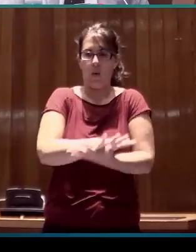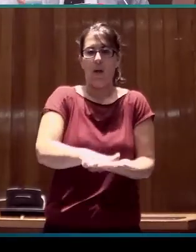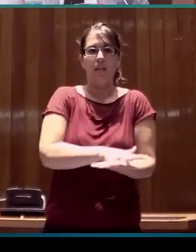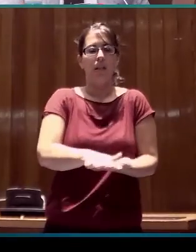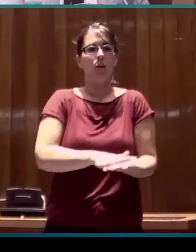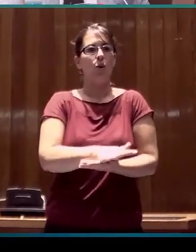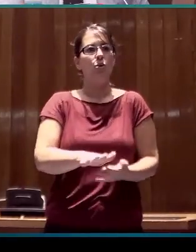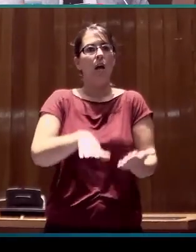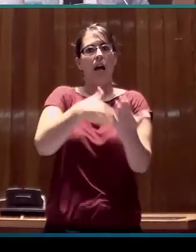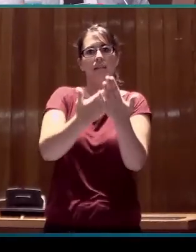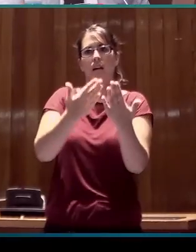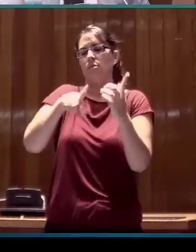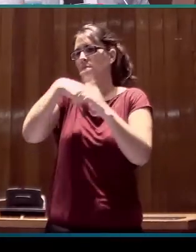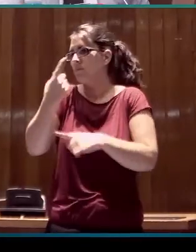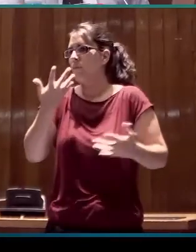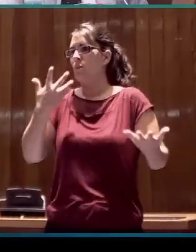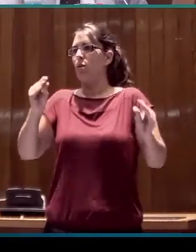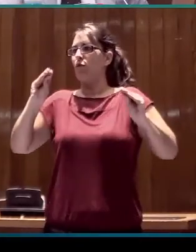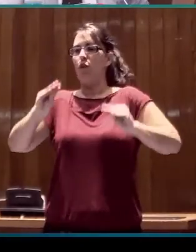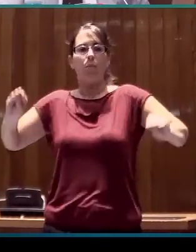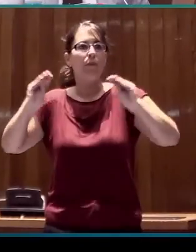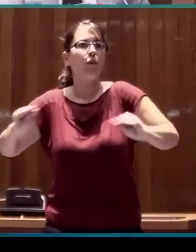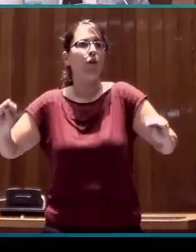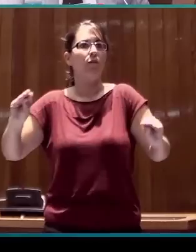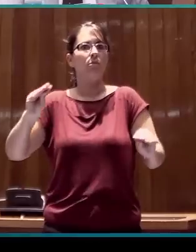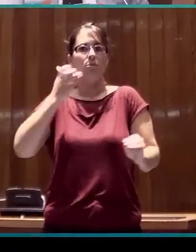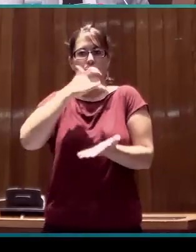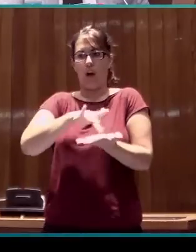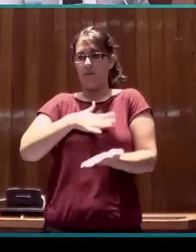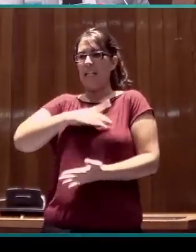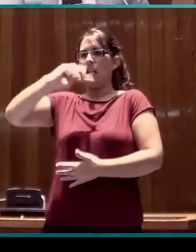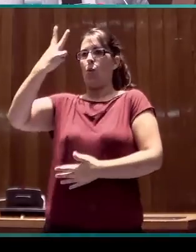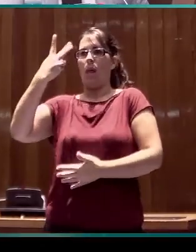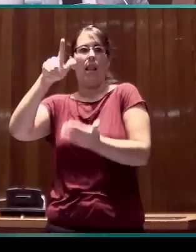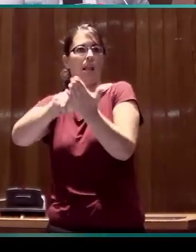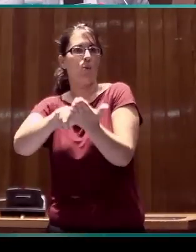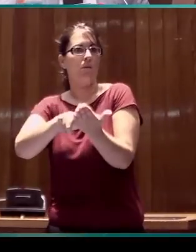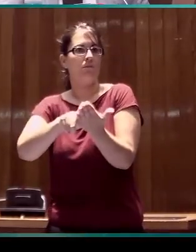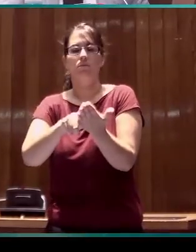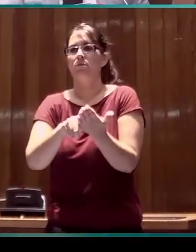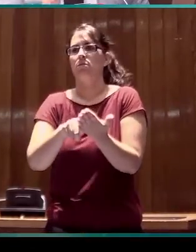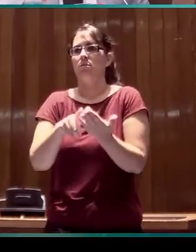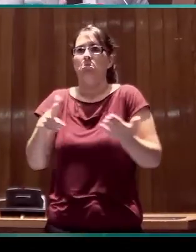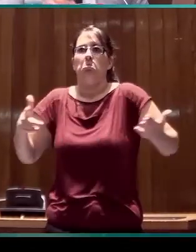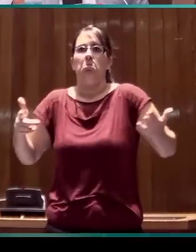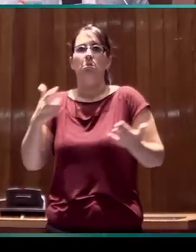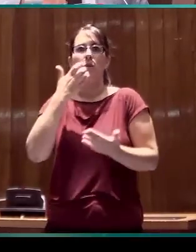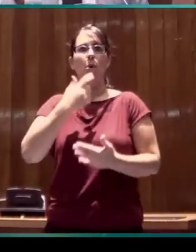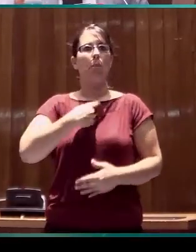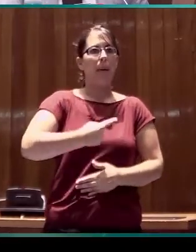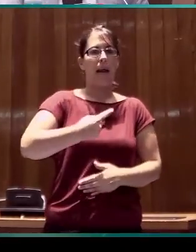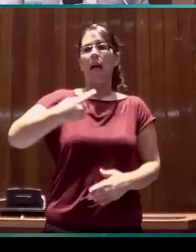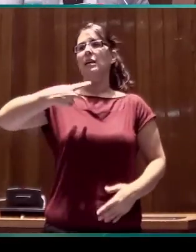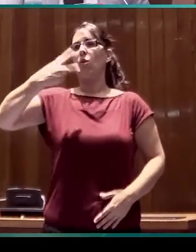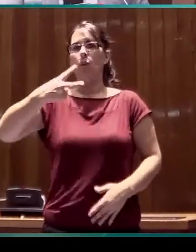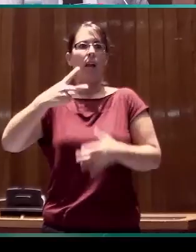como en la formación en segunda lengua, si a nivel primario, secundario,